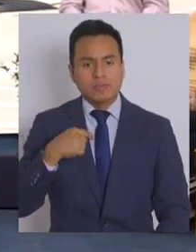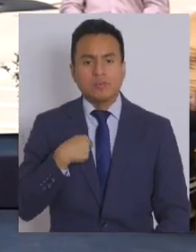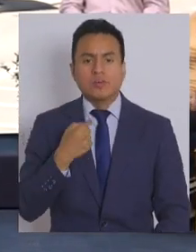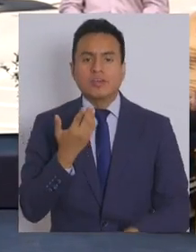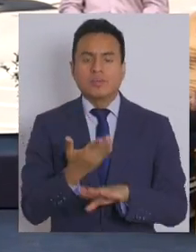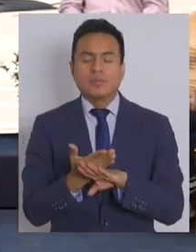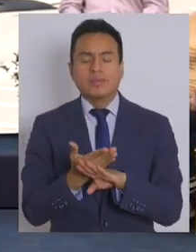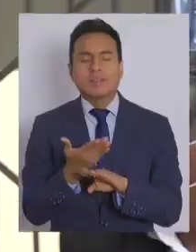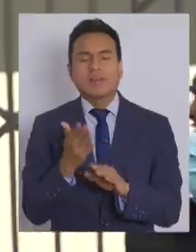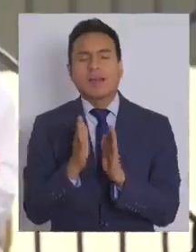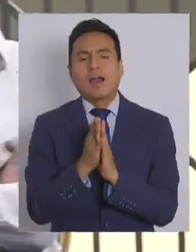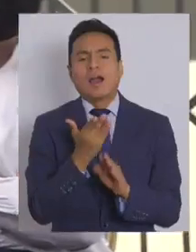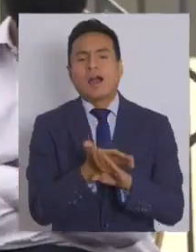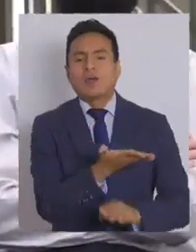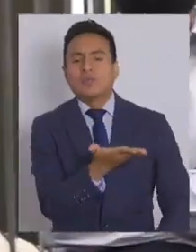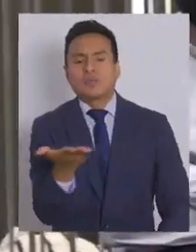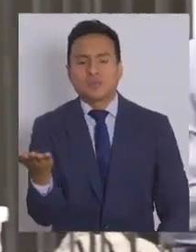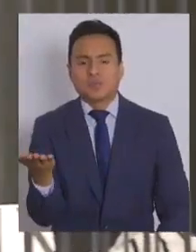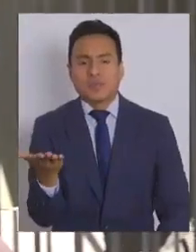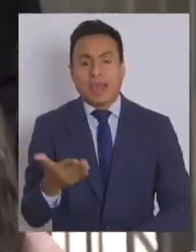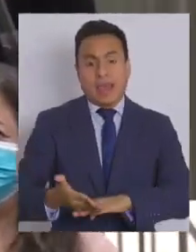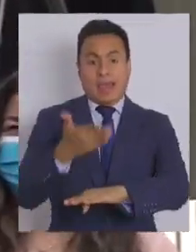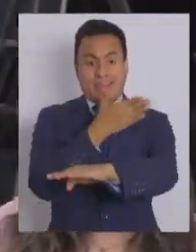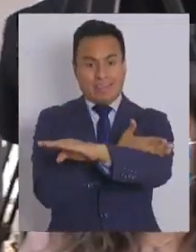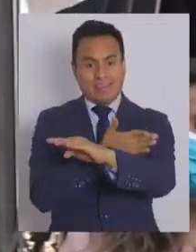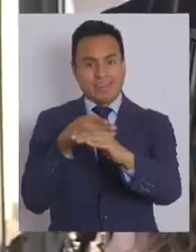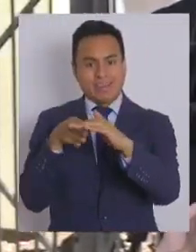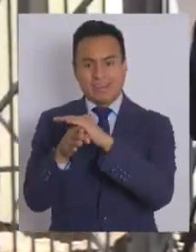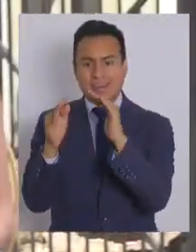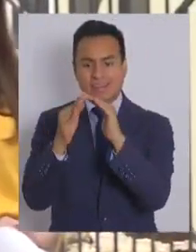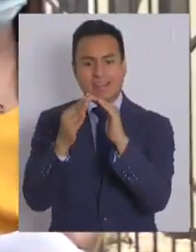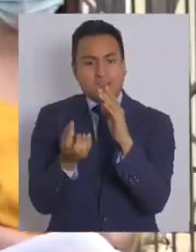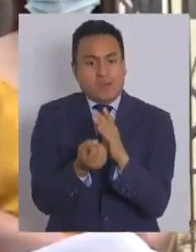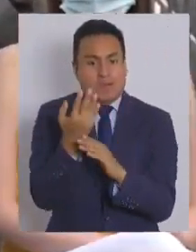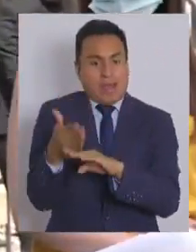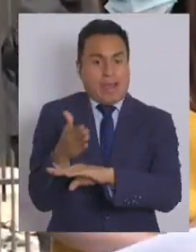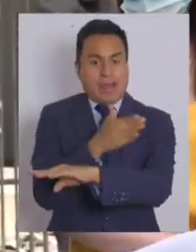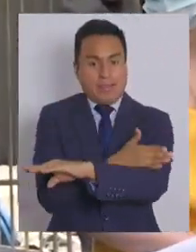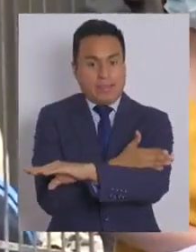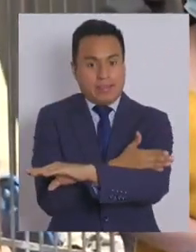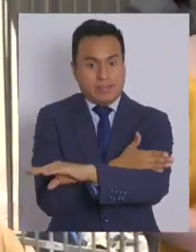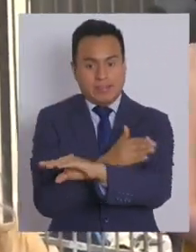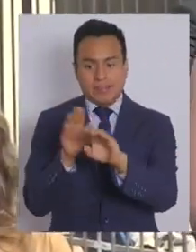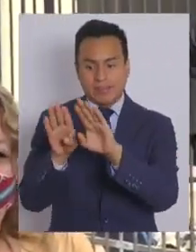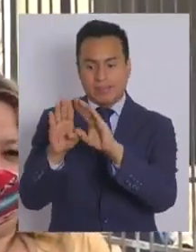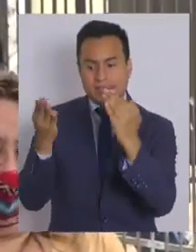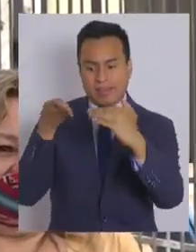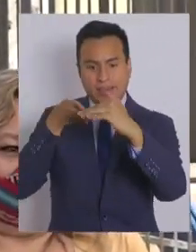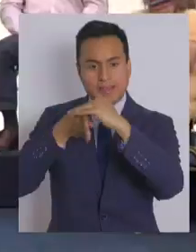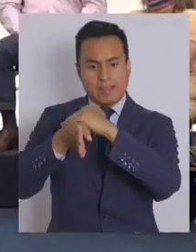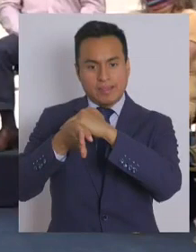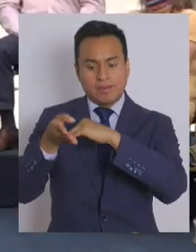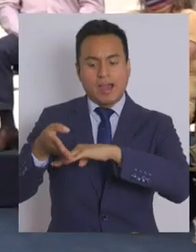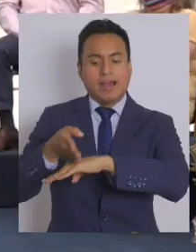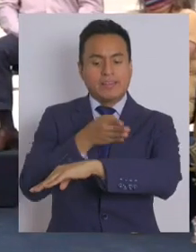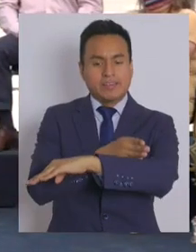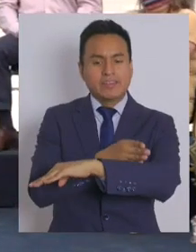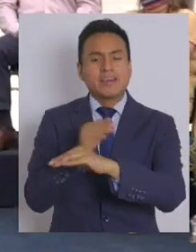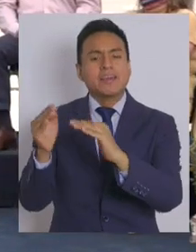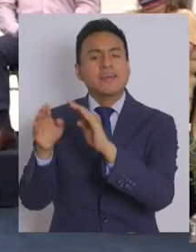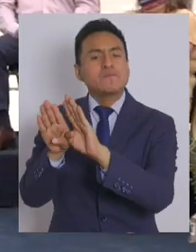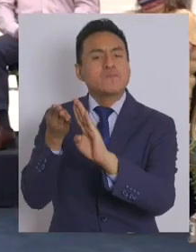Yo les quiero pedir a todos ustedes que antes de ingresar a sus nuevas casas, antes de entrar, separen en la puerta